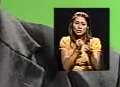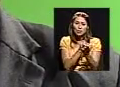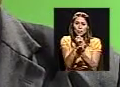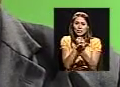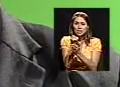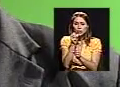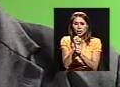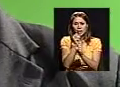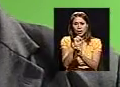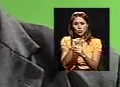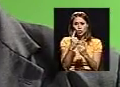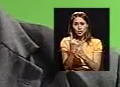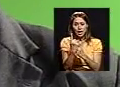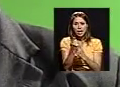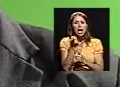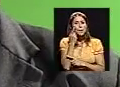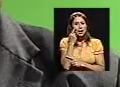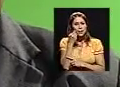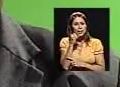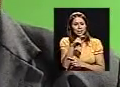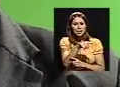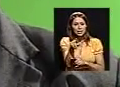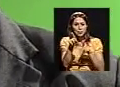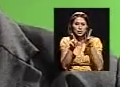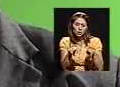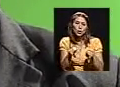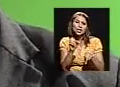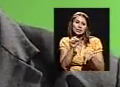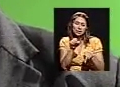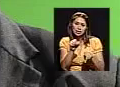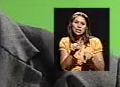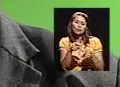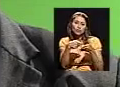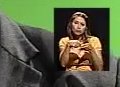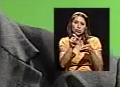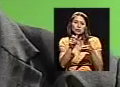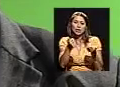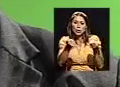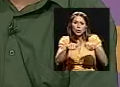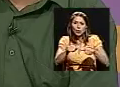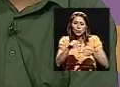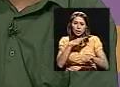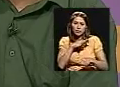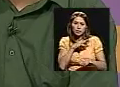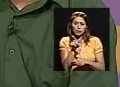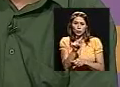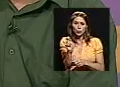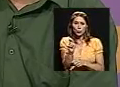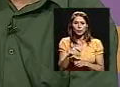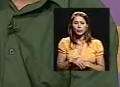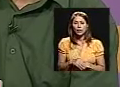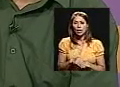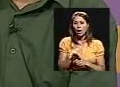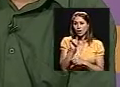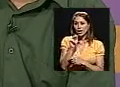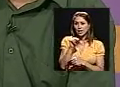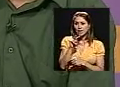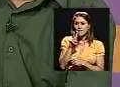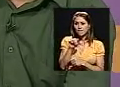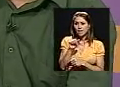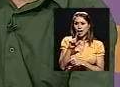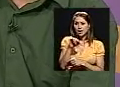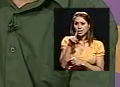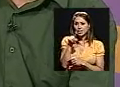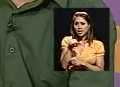trabajo social para ver si la persona califica para el beneficio. Ahora, dentro de lo que es la invalidez, ¿cómo se determina